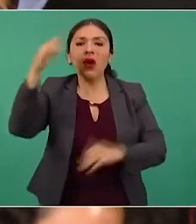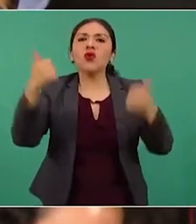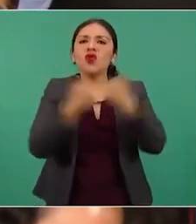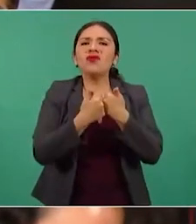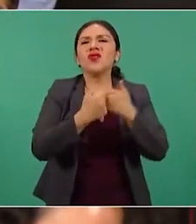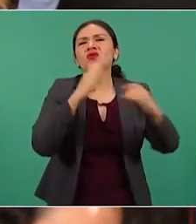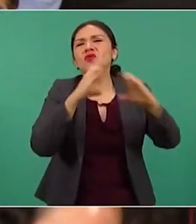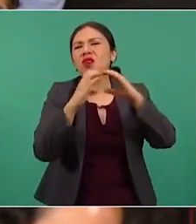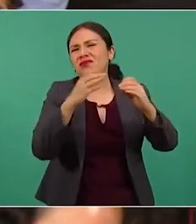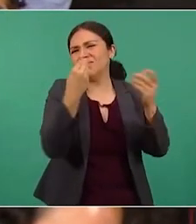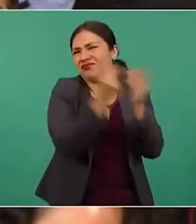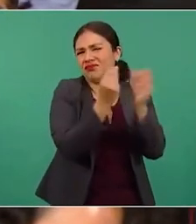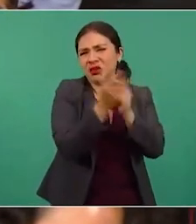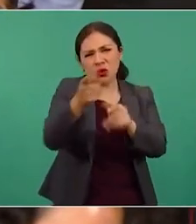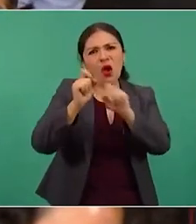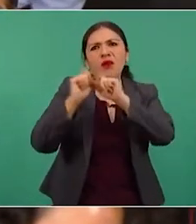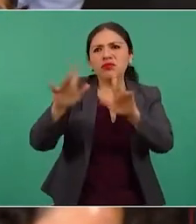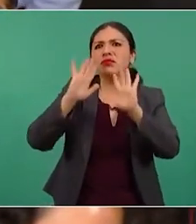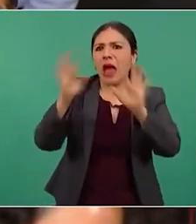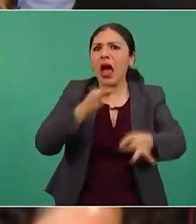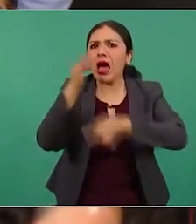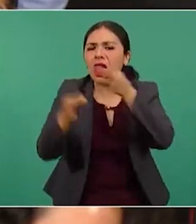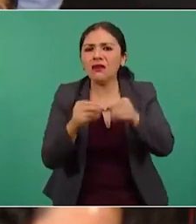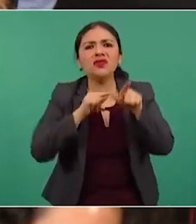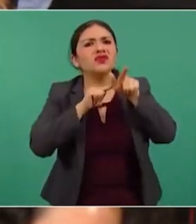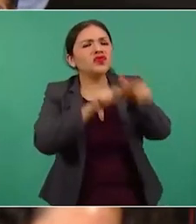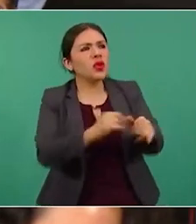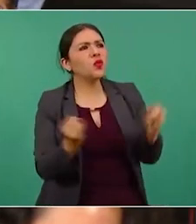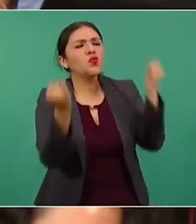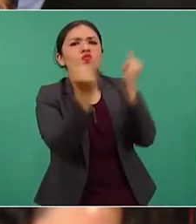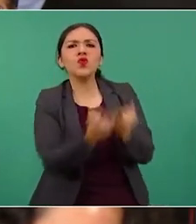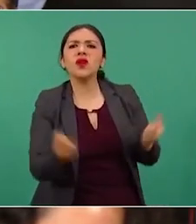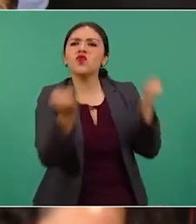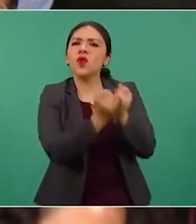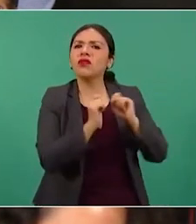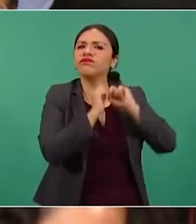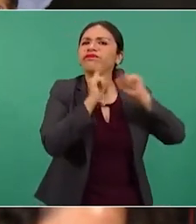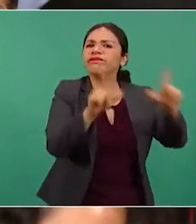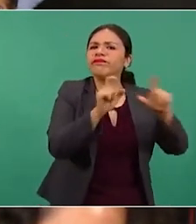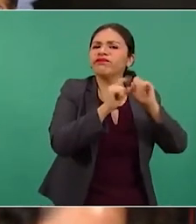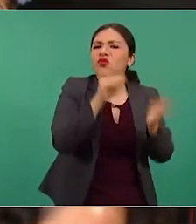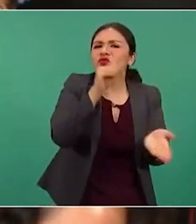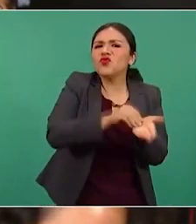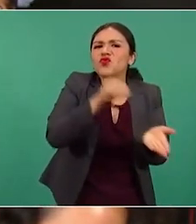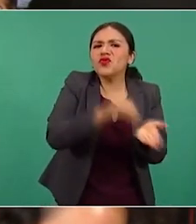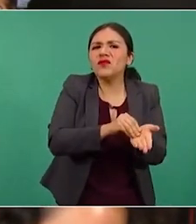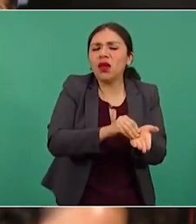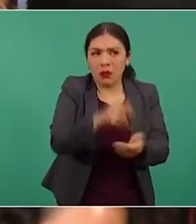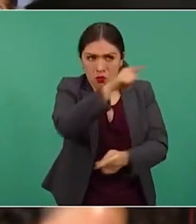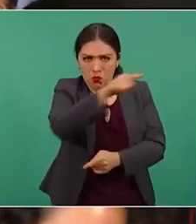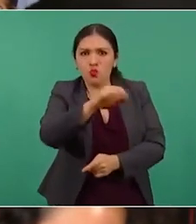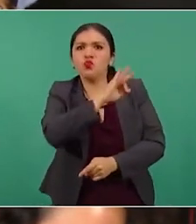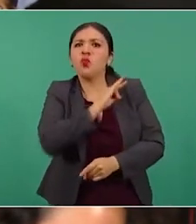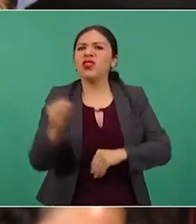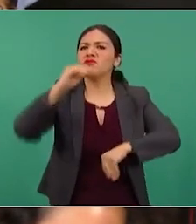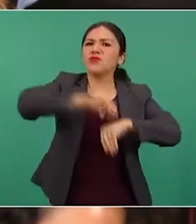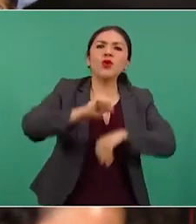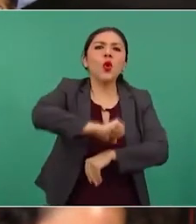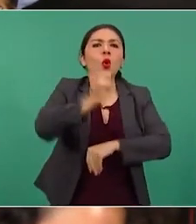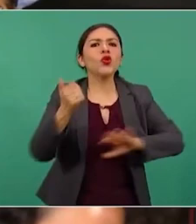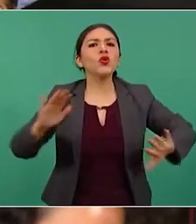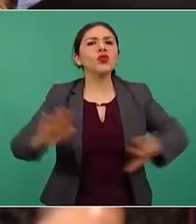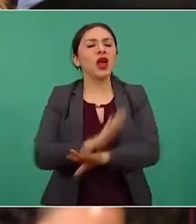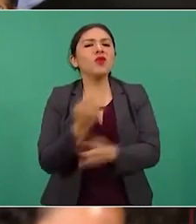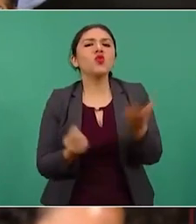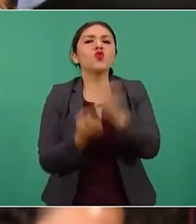comunicación, estos que usted ha exhibido, continúan en los espacios que podrían estar siendo ocupados por esa nueva